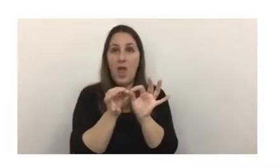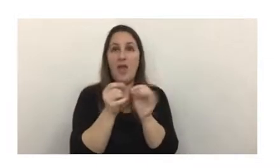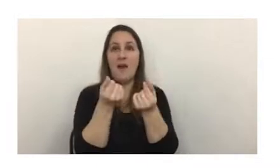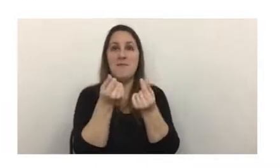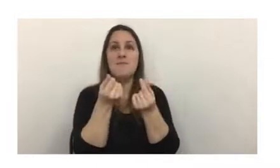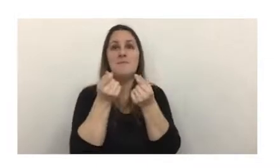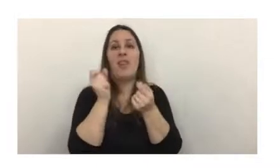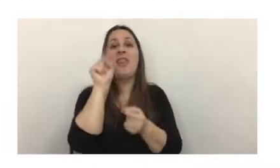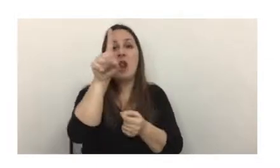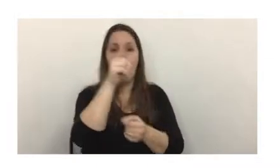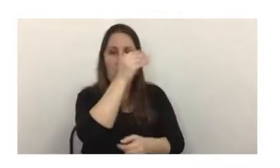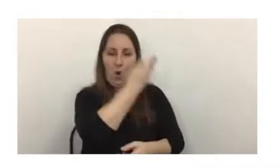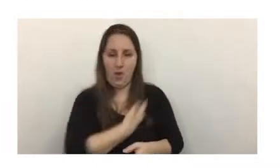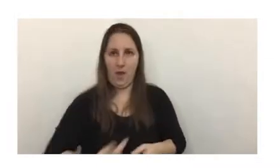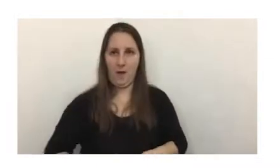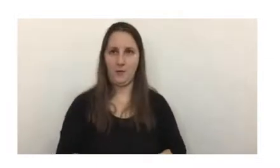gubernamental.